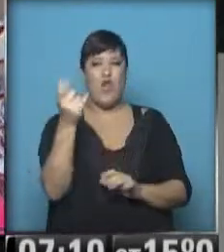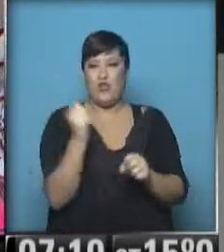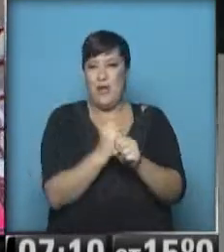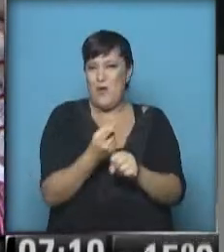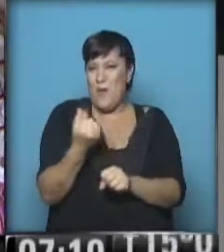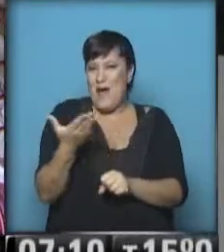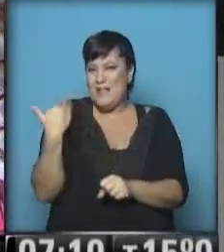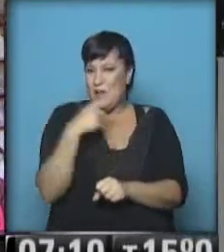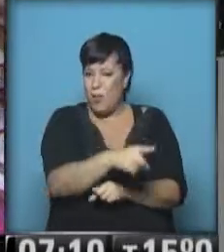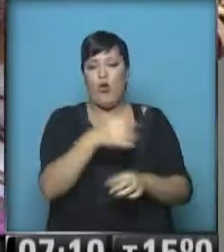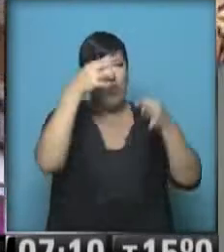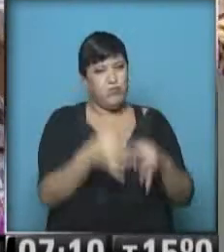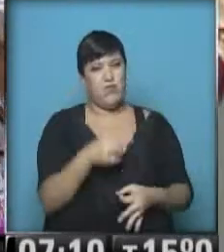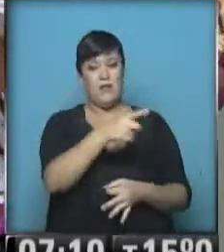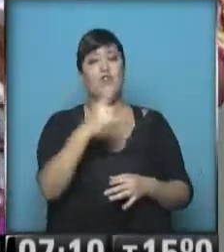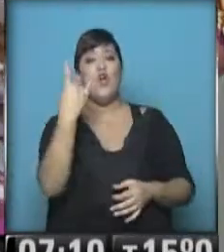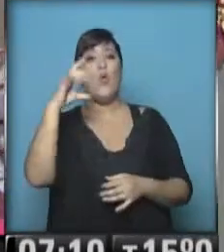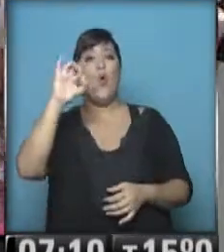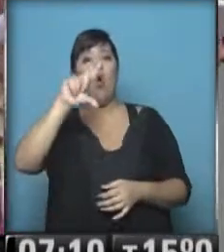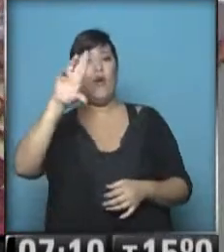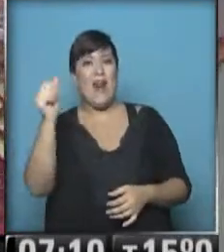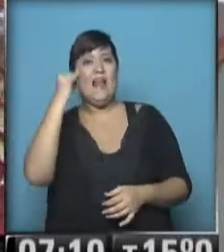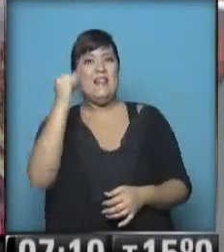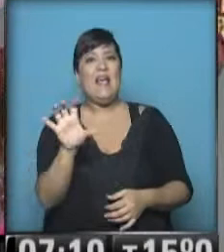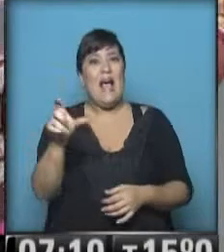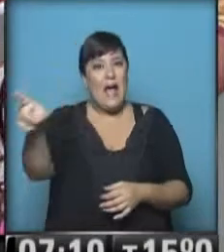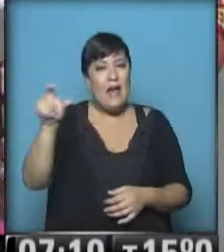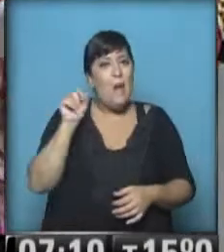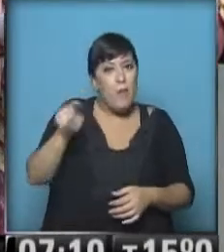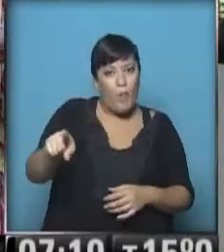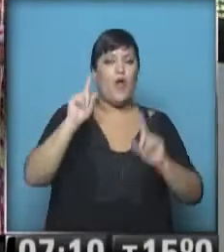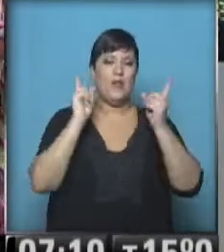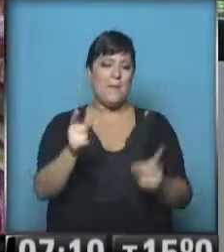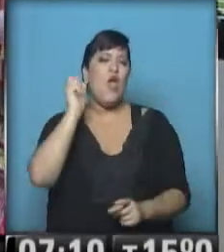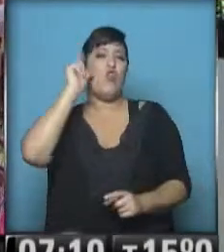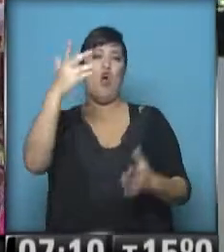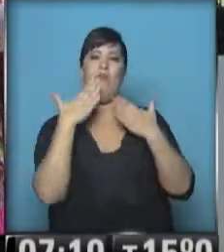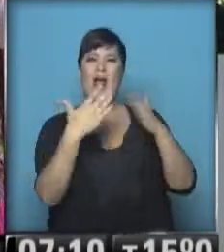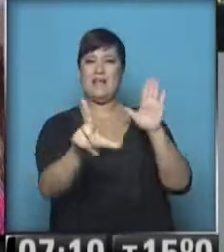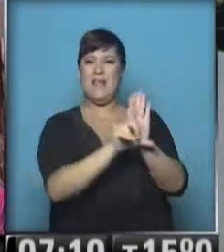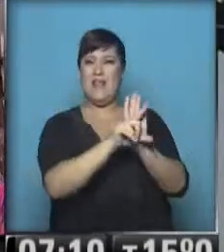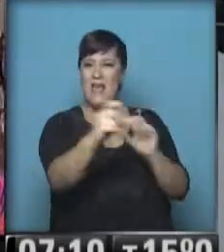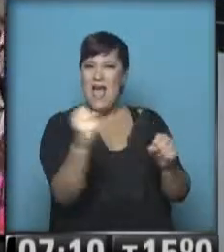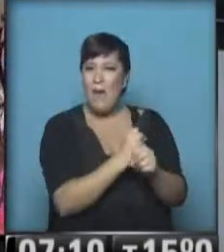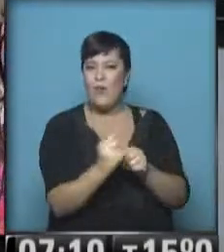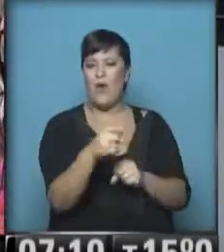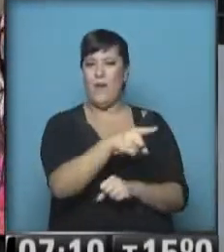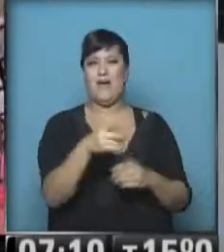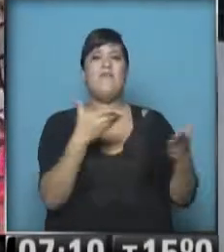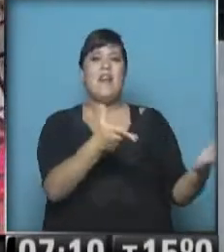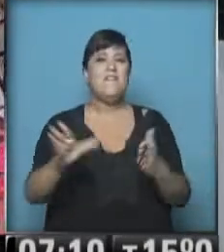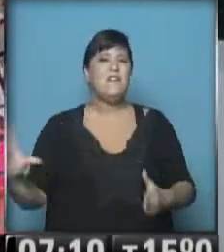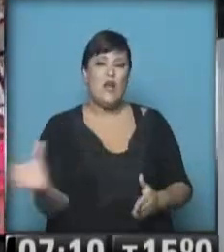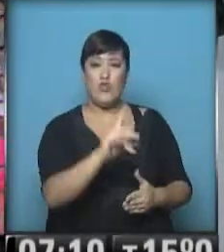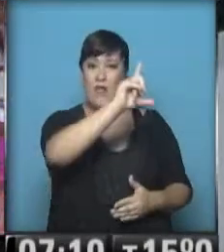bueno, que la UOCRA tenga un canal, Construir TV también es un logro de esa medida que beneficia a toda la población.